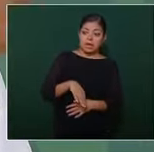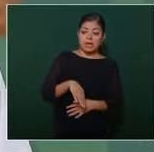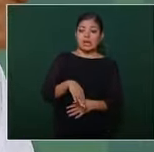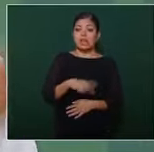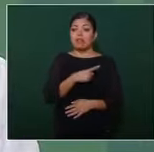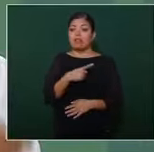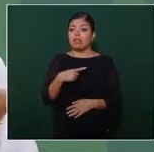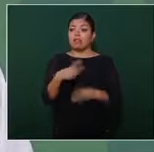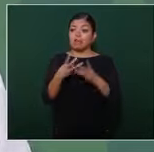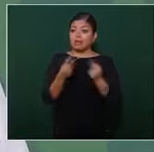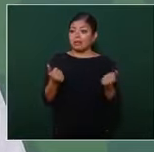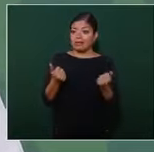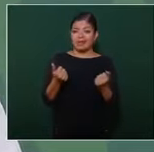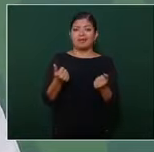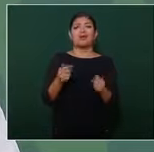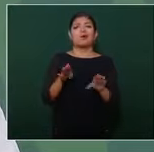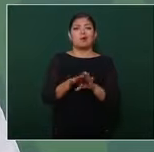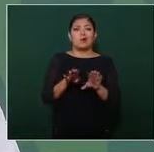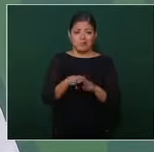enfrentarlo haciendo el bien